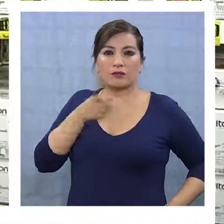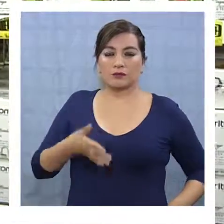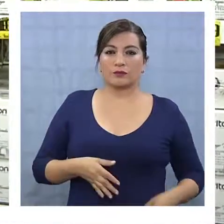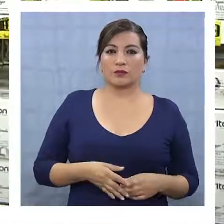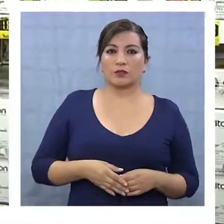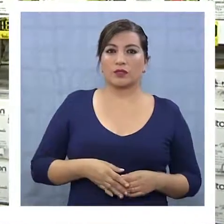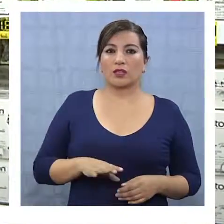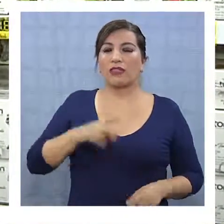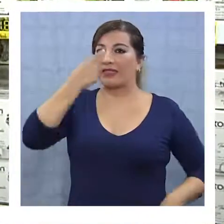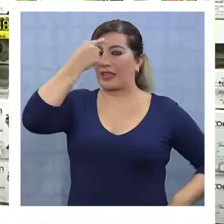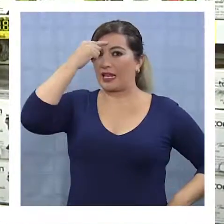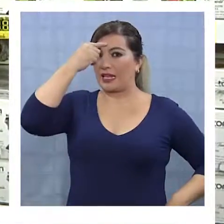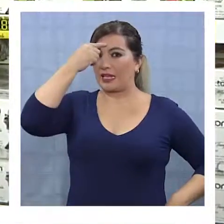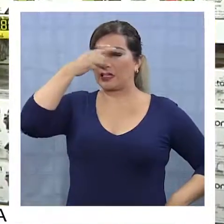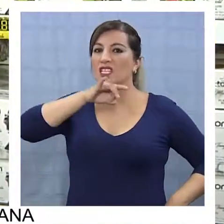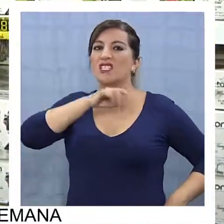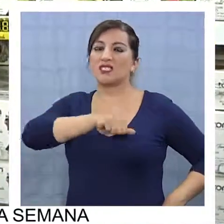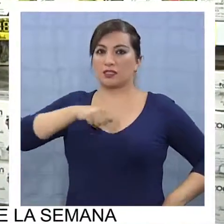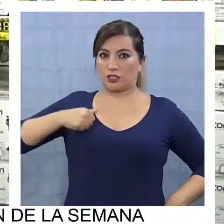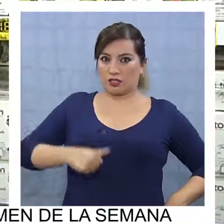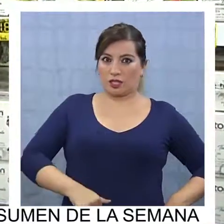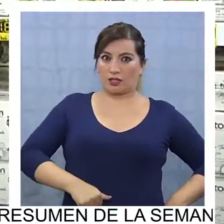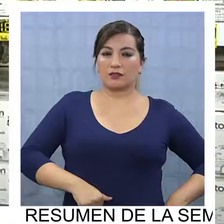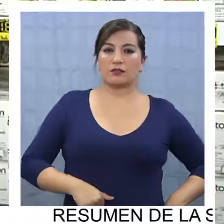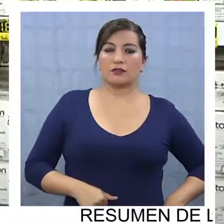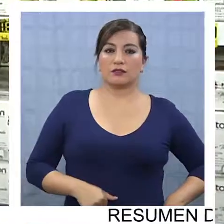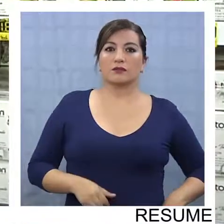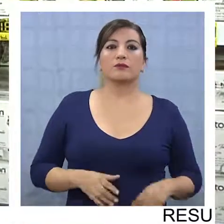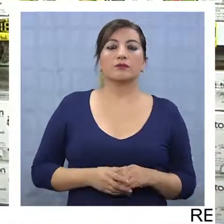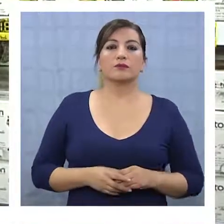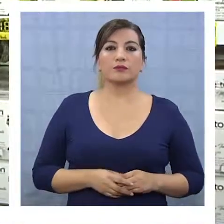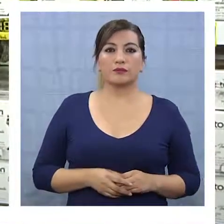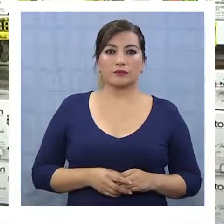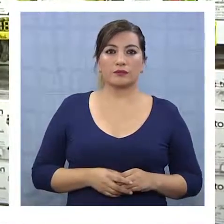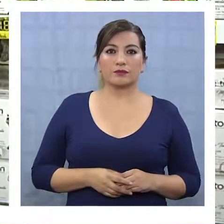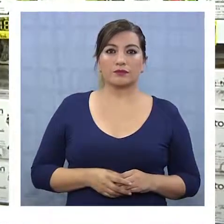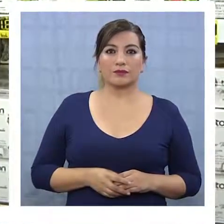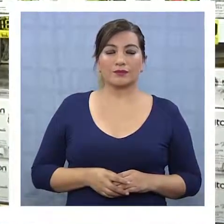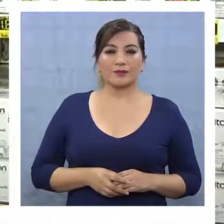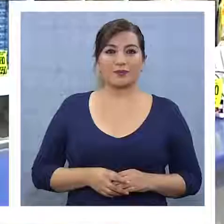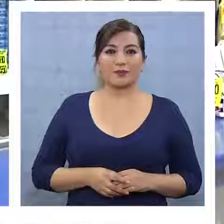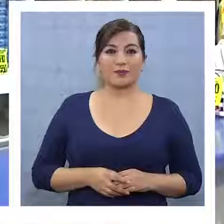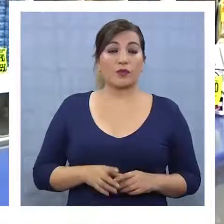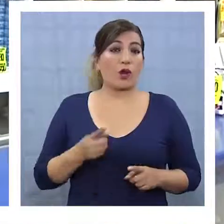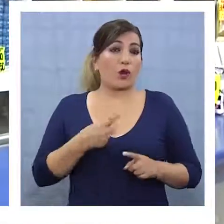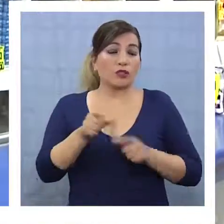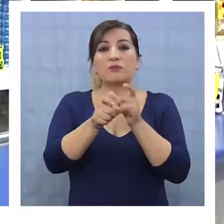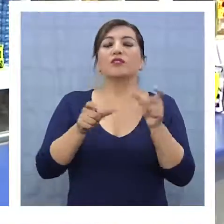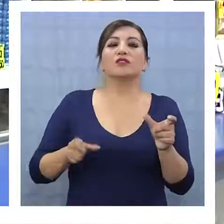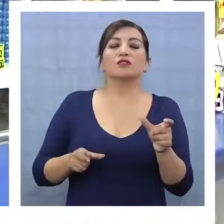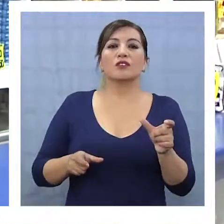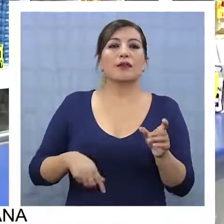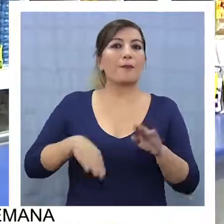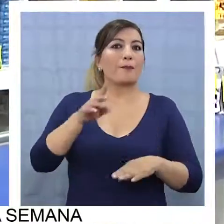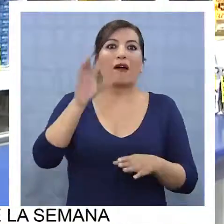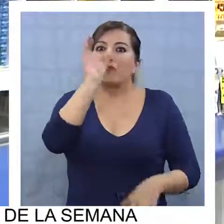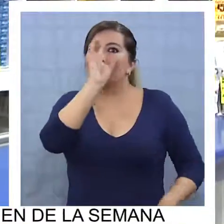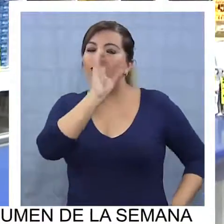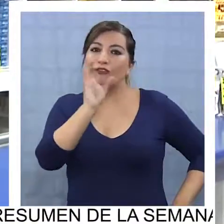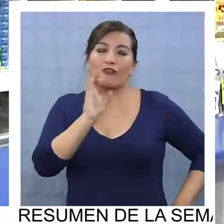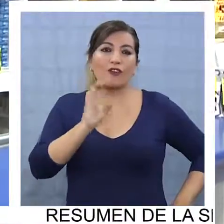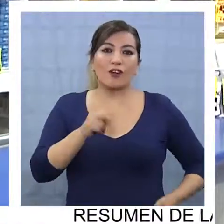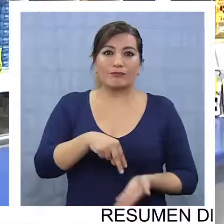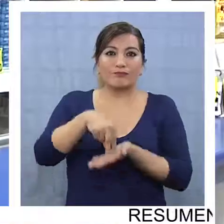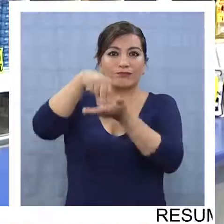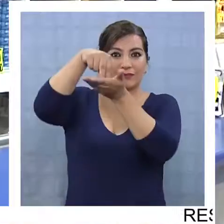manejamos acá vienen todos de la India y de la China, de donde es el té tradicional realmente. Otros de los productos